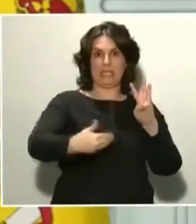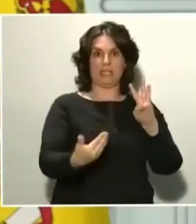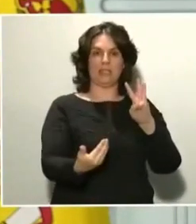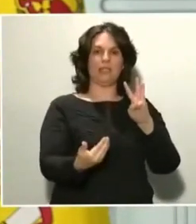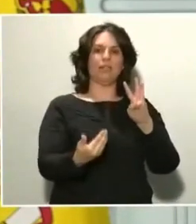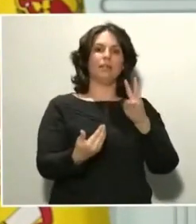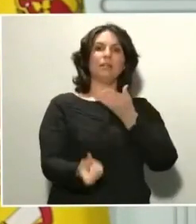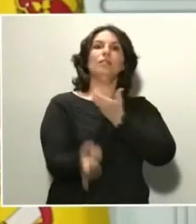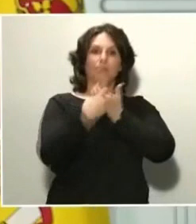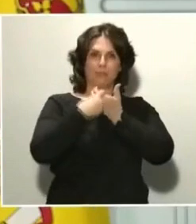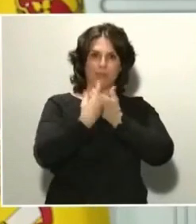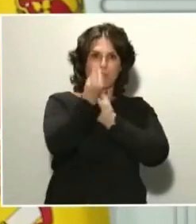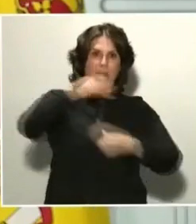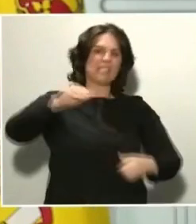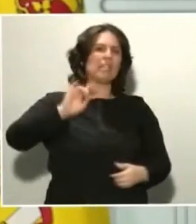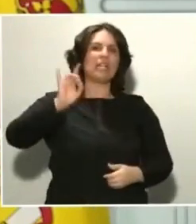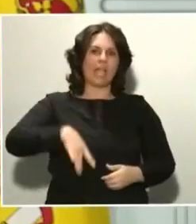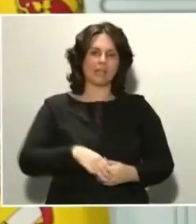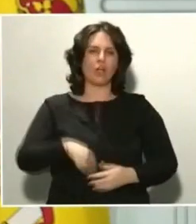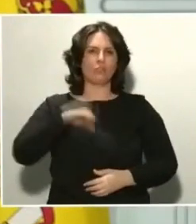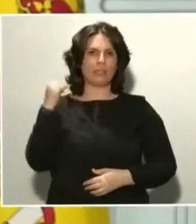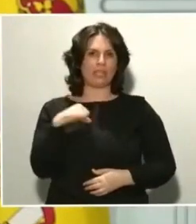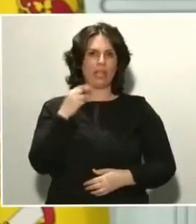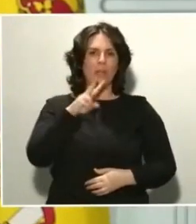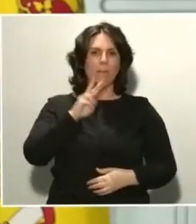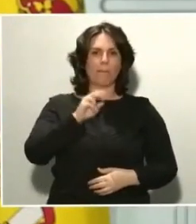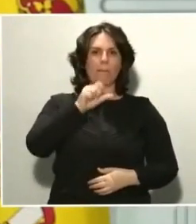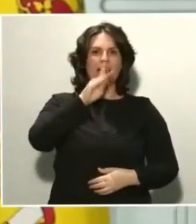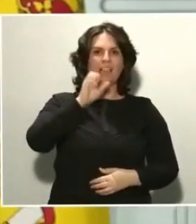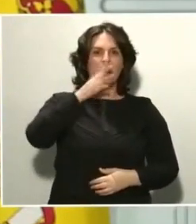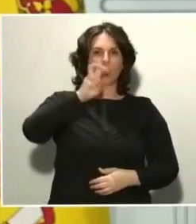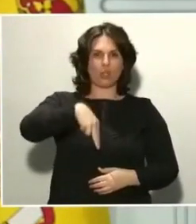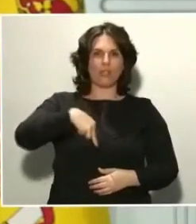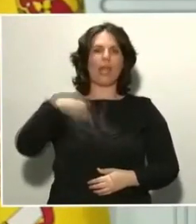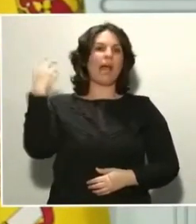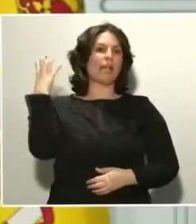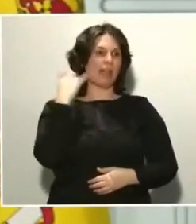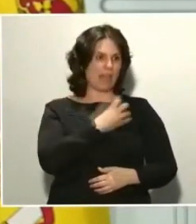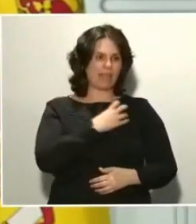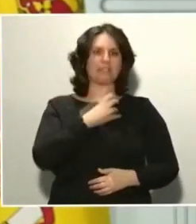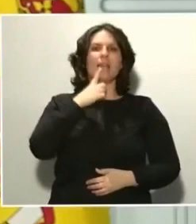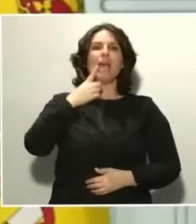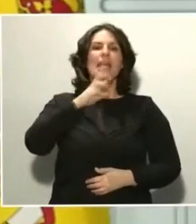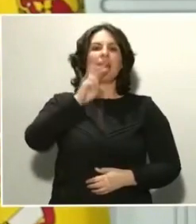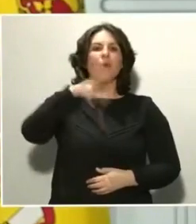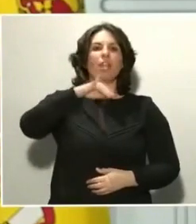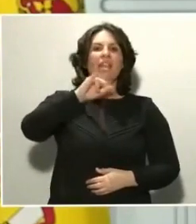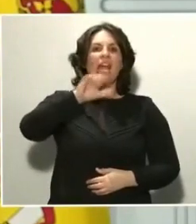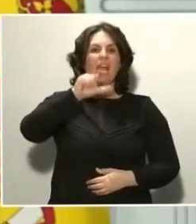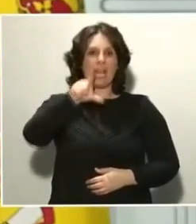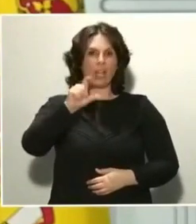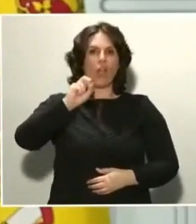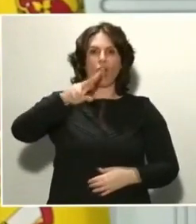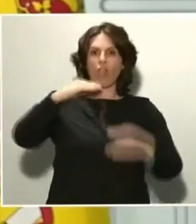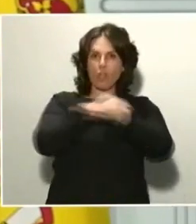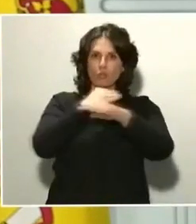análisis clínico los hospitales Valdebrón, el de Alcalá de Henares, el Ramón y Cajal, el 12 de octubre y el Carlos Haya de Málaga.